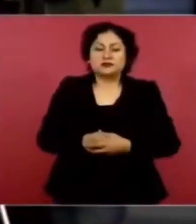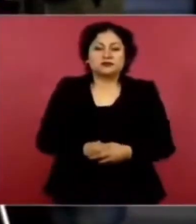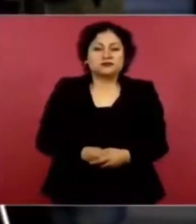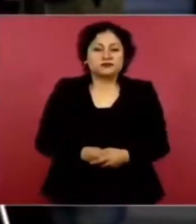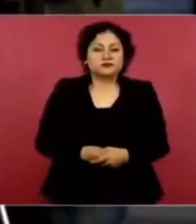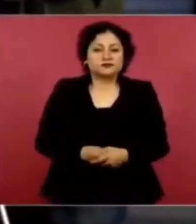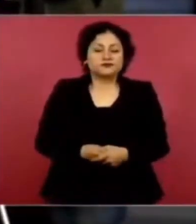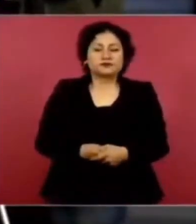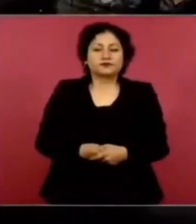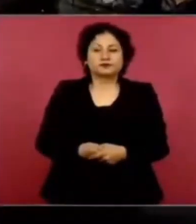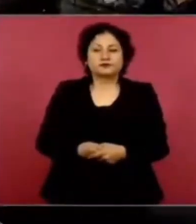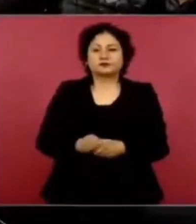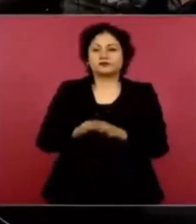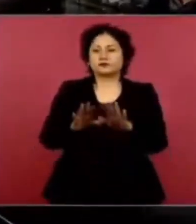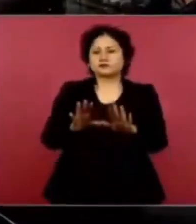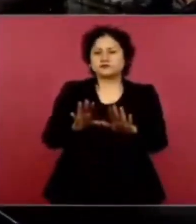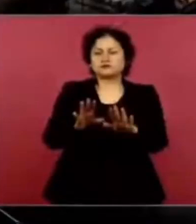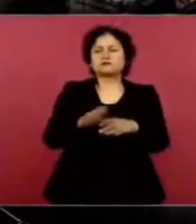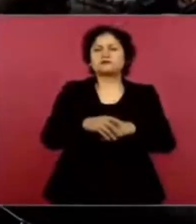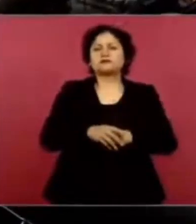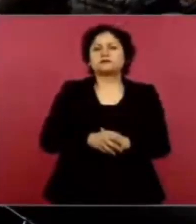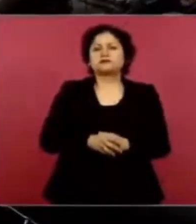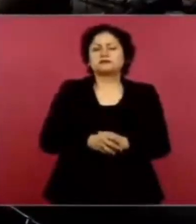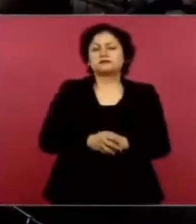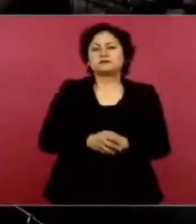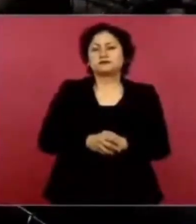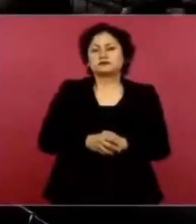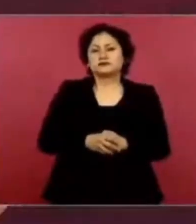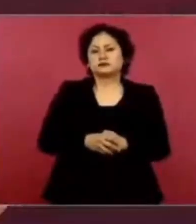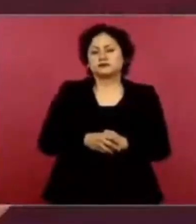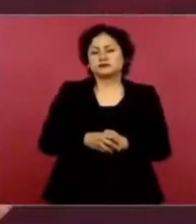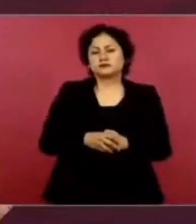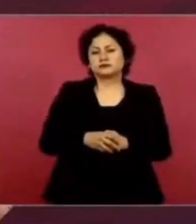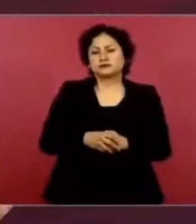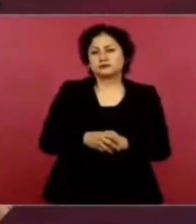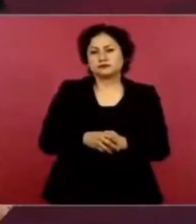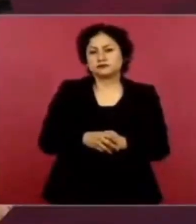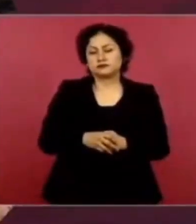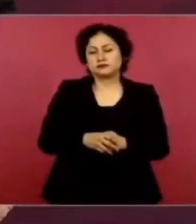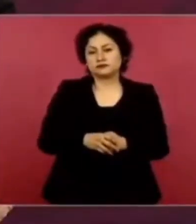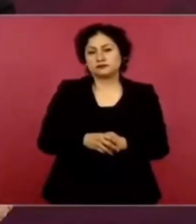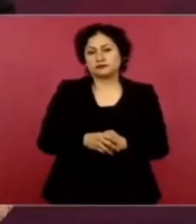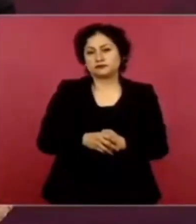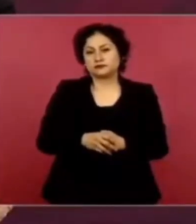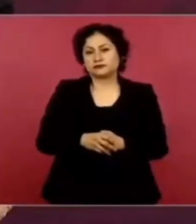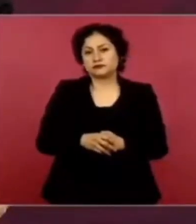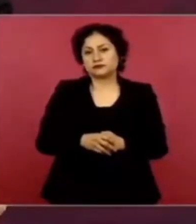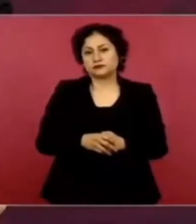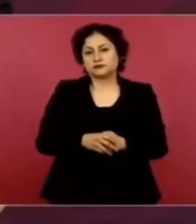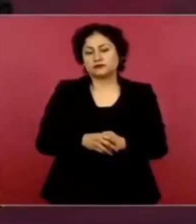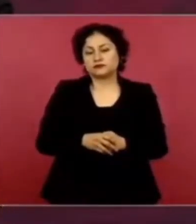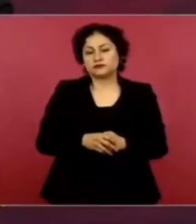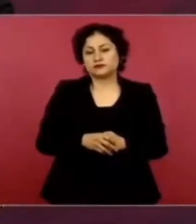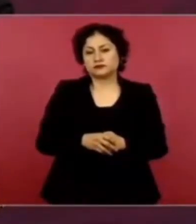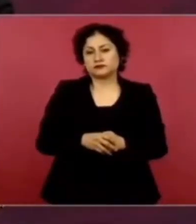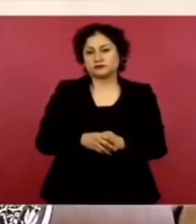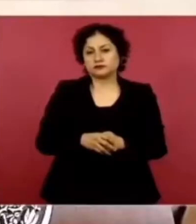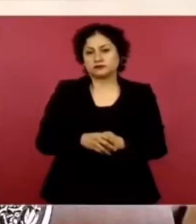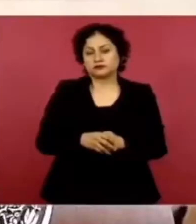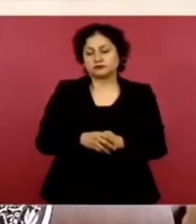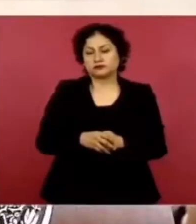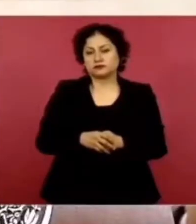que duda? Que no le tengan confianza